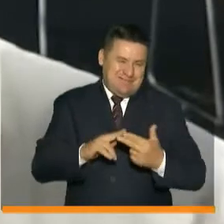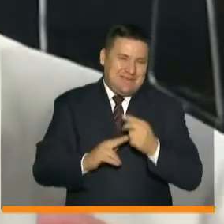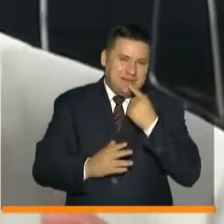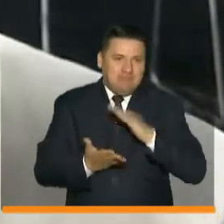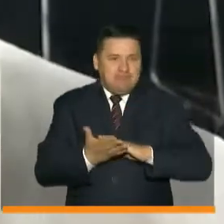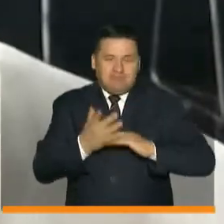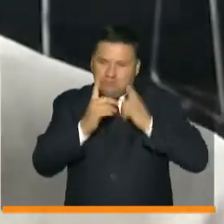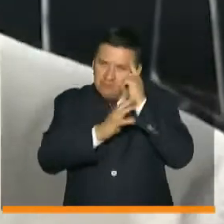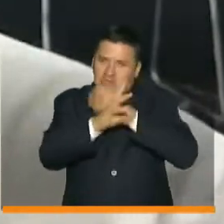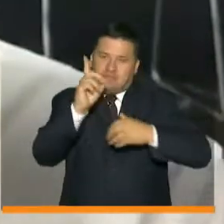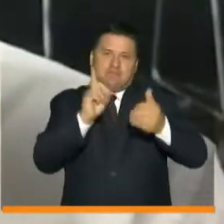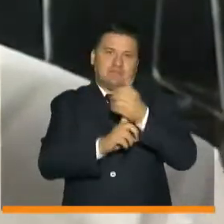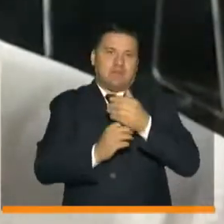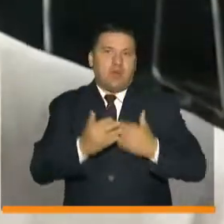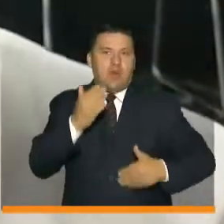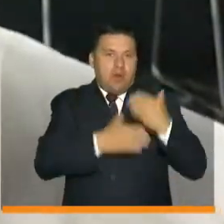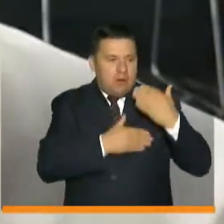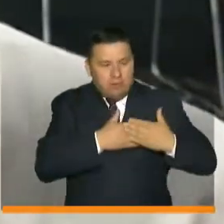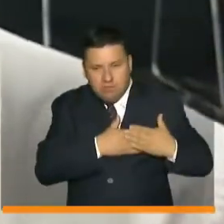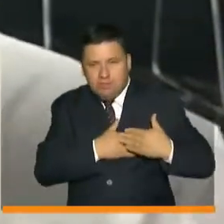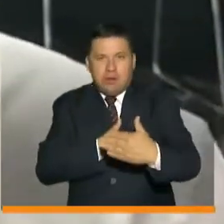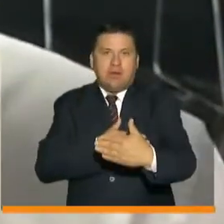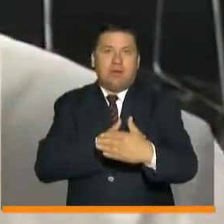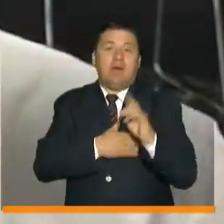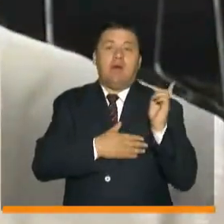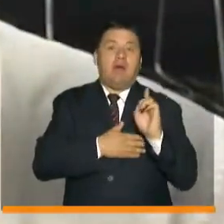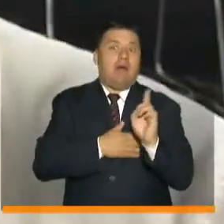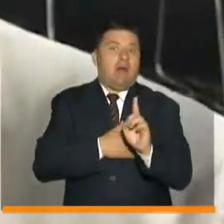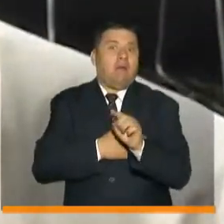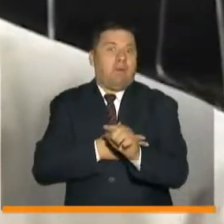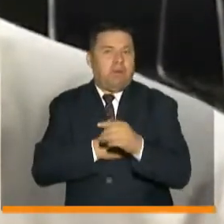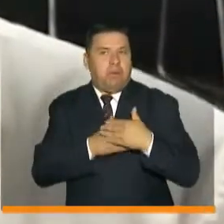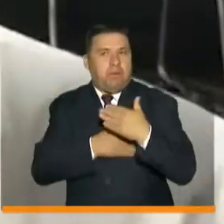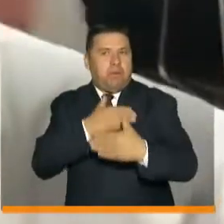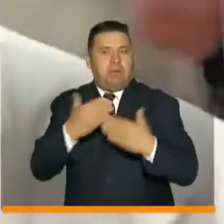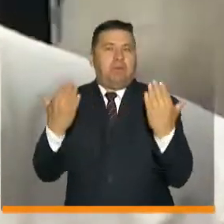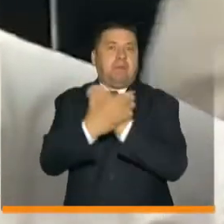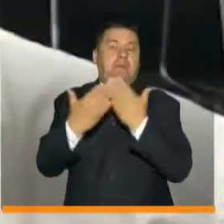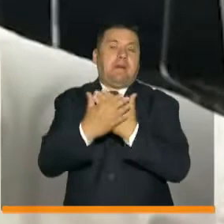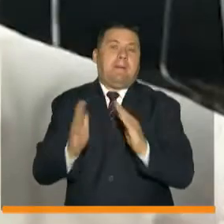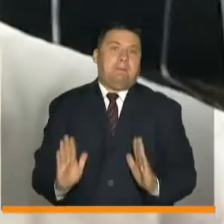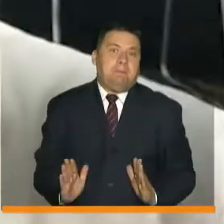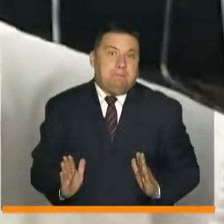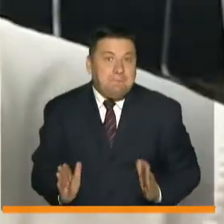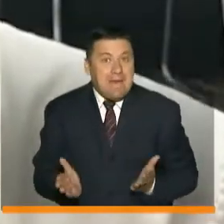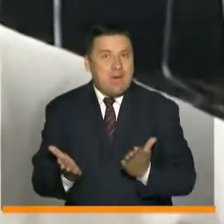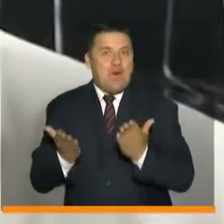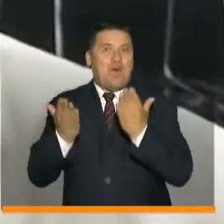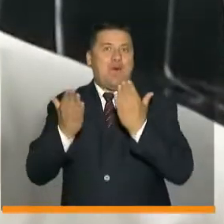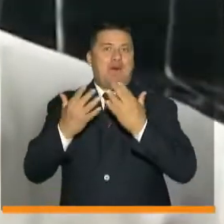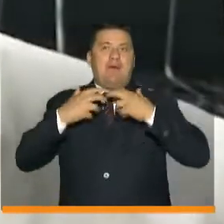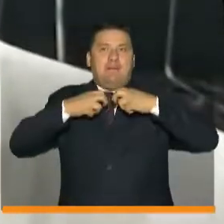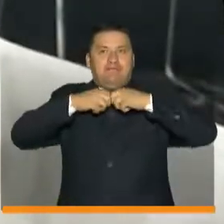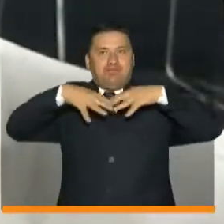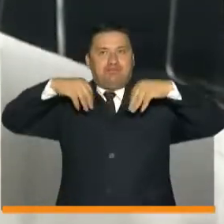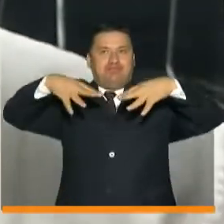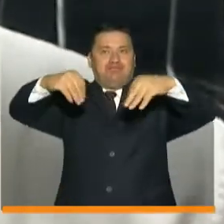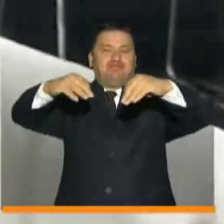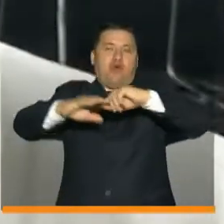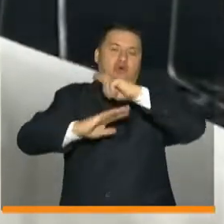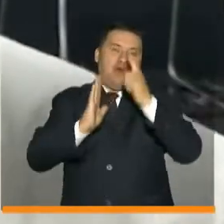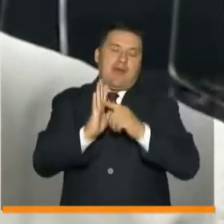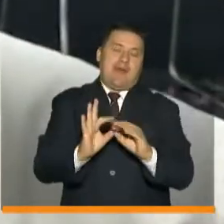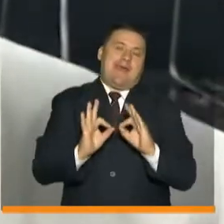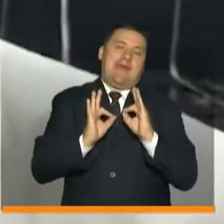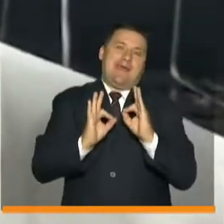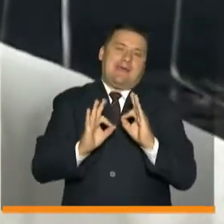Estamos empezando un camino que a mediano plazo nos verá tener una operación eléctrica de